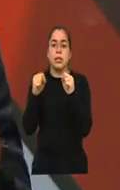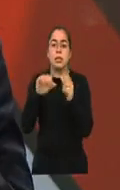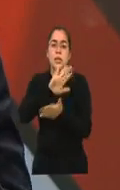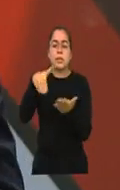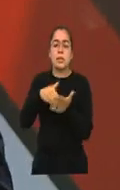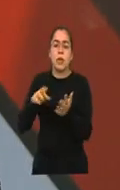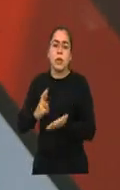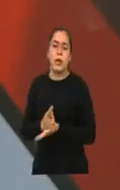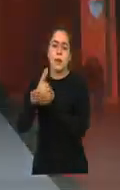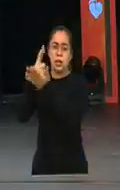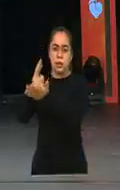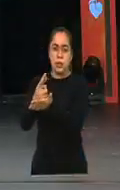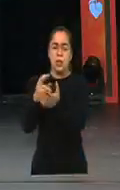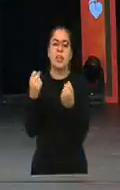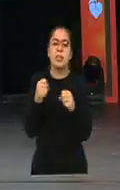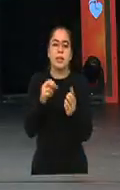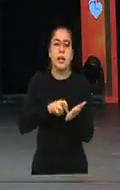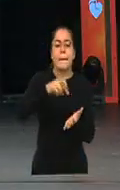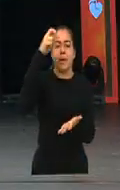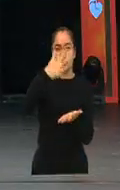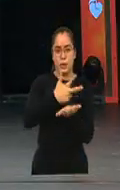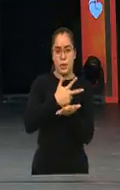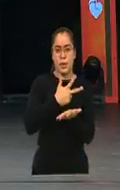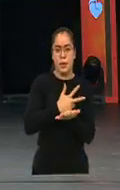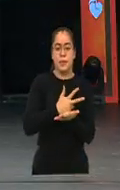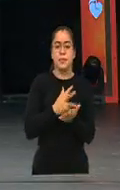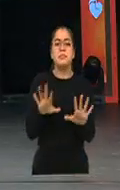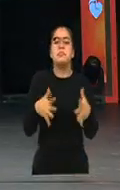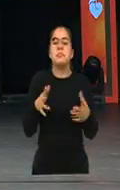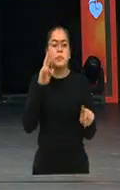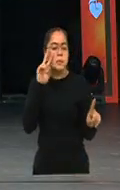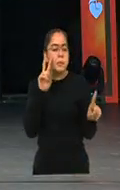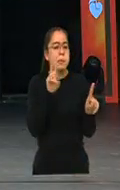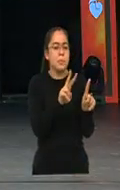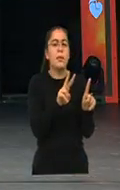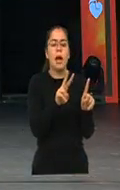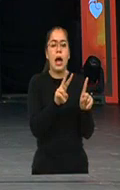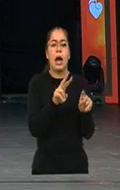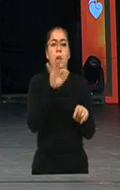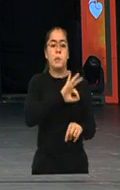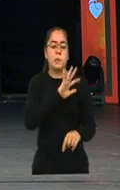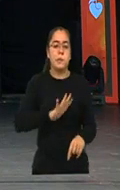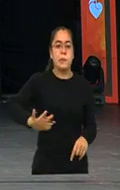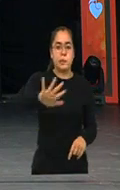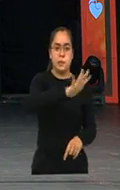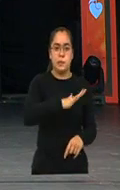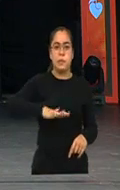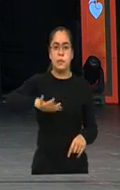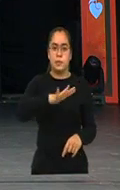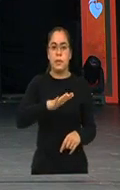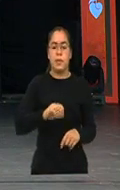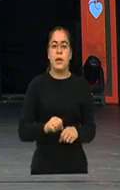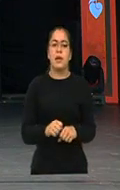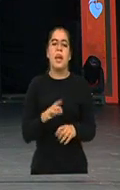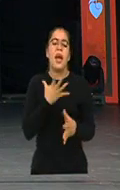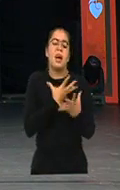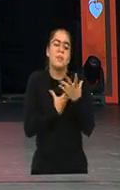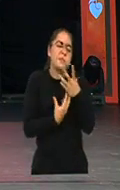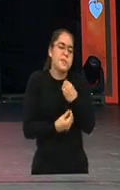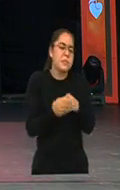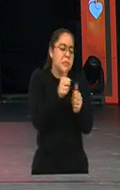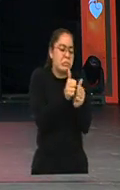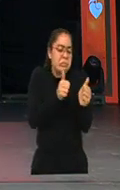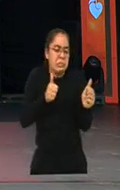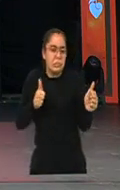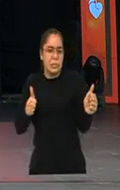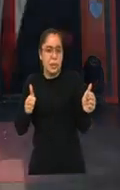momento en el país, sino además visibilizó a un sector de la población que tristemente estaba invisibilizado. Y